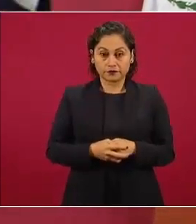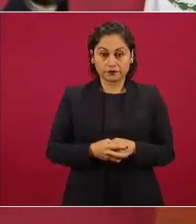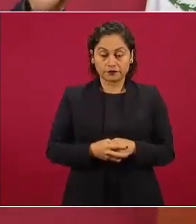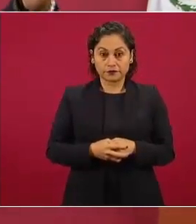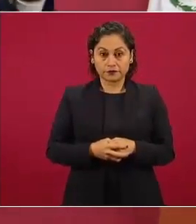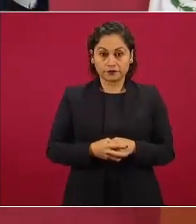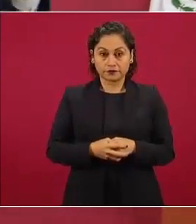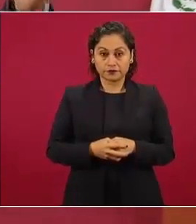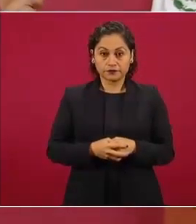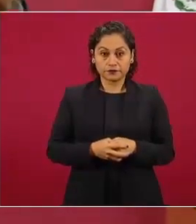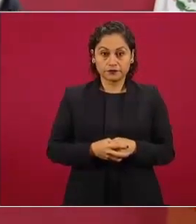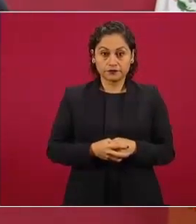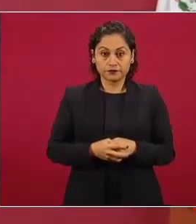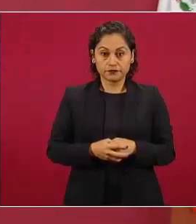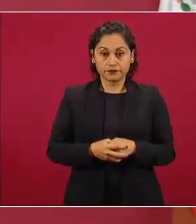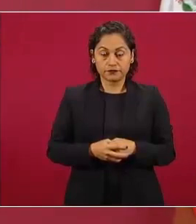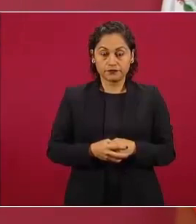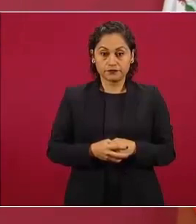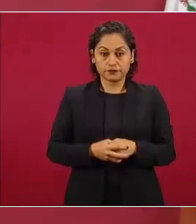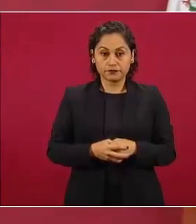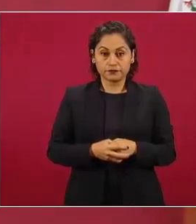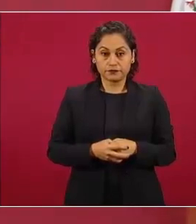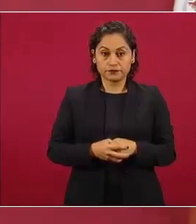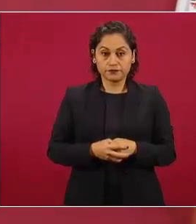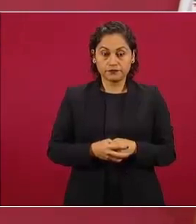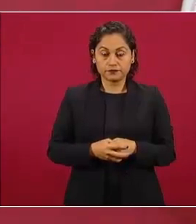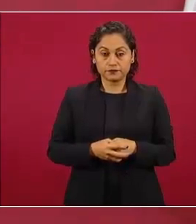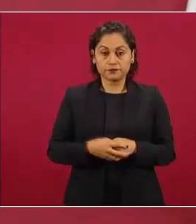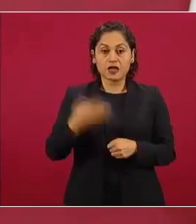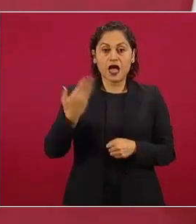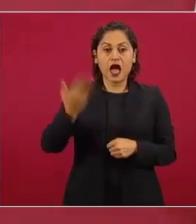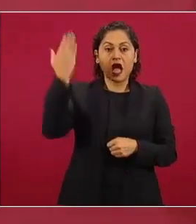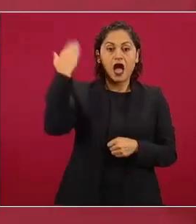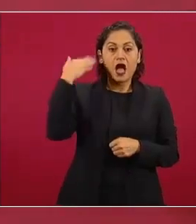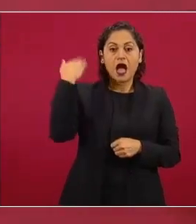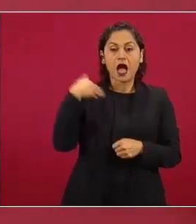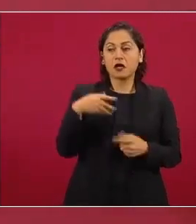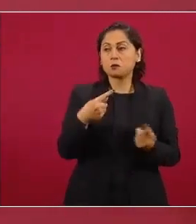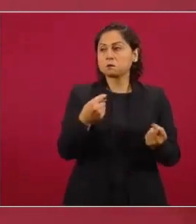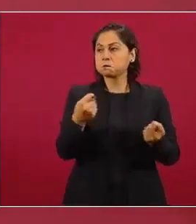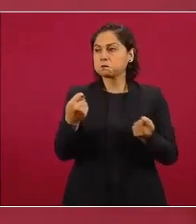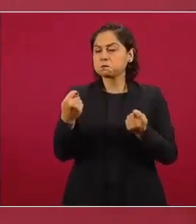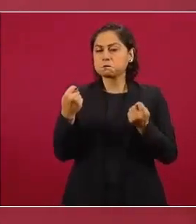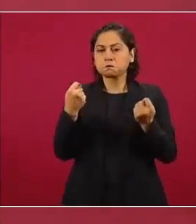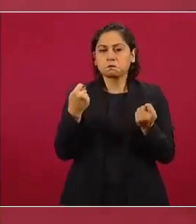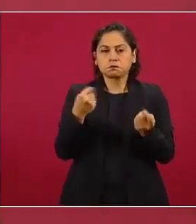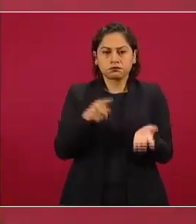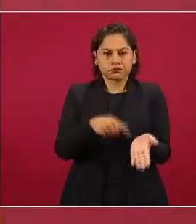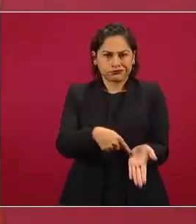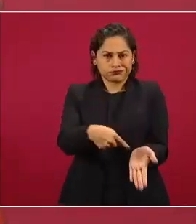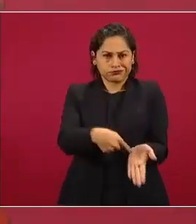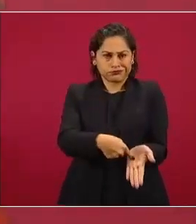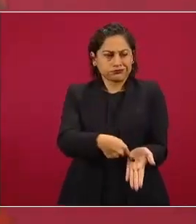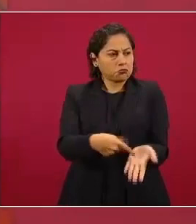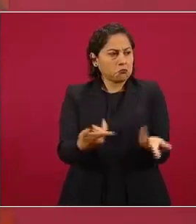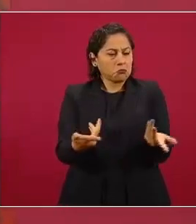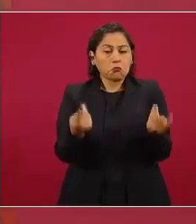se hacía valer y fue